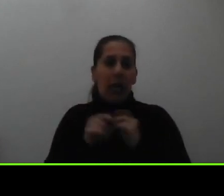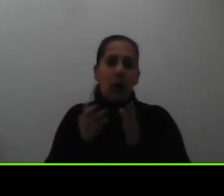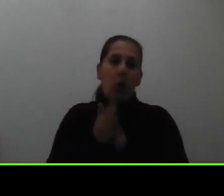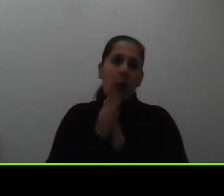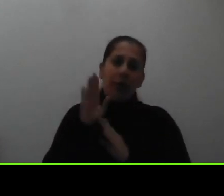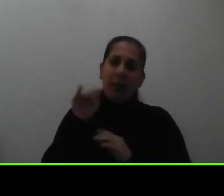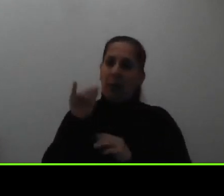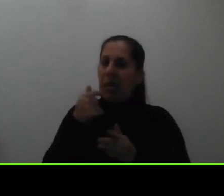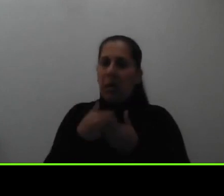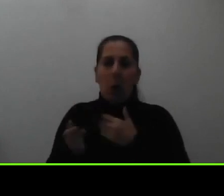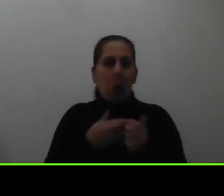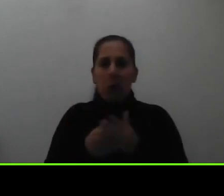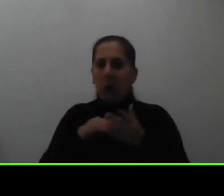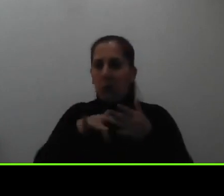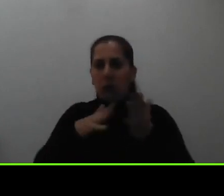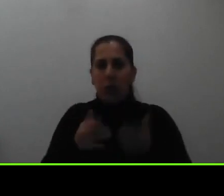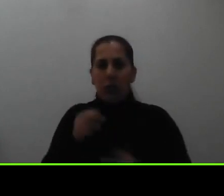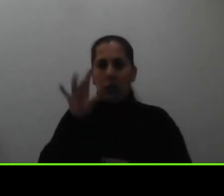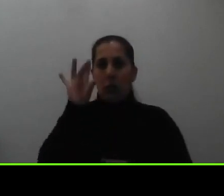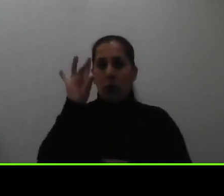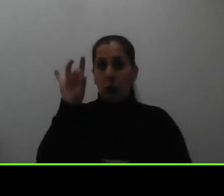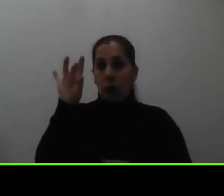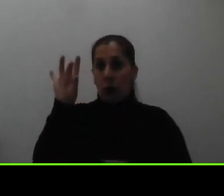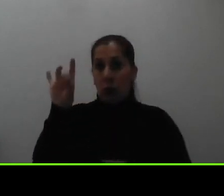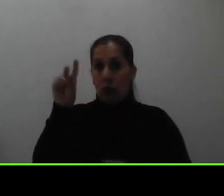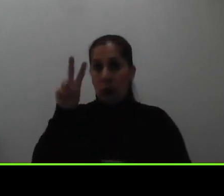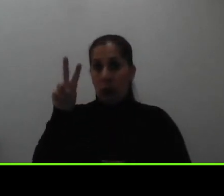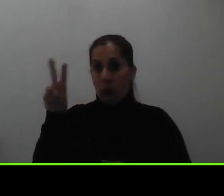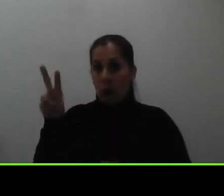regulares es el 8822